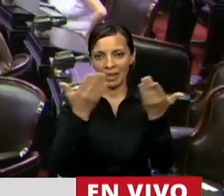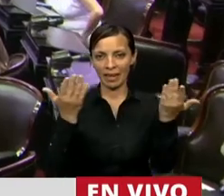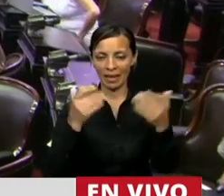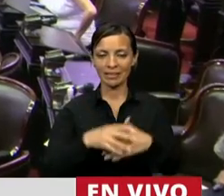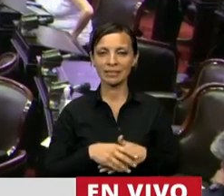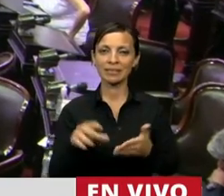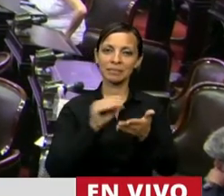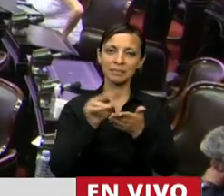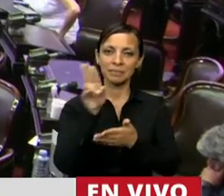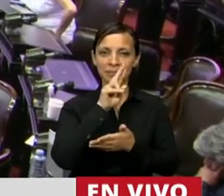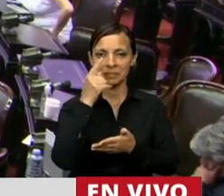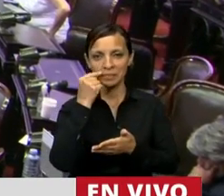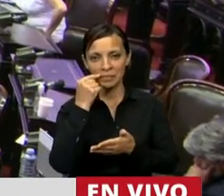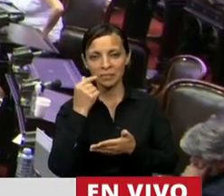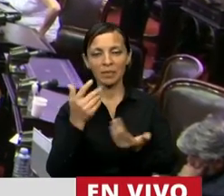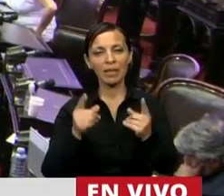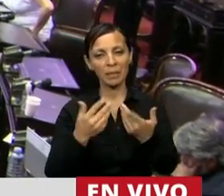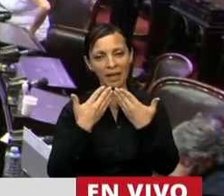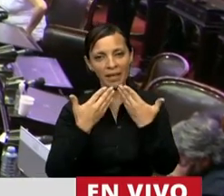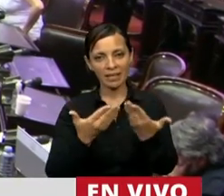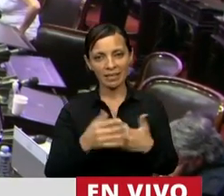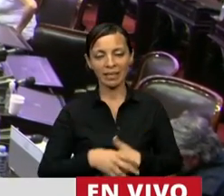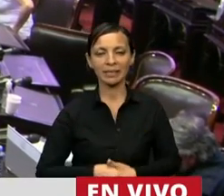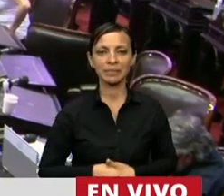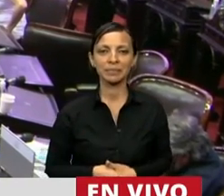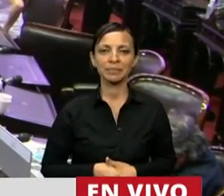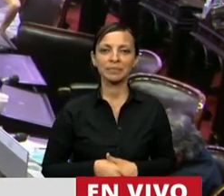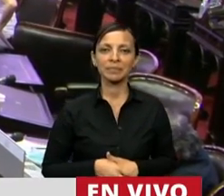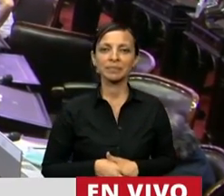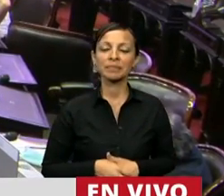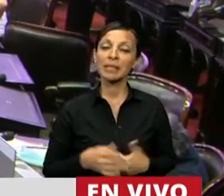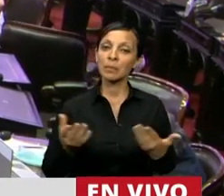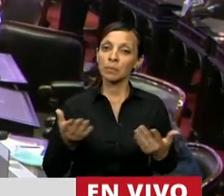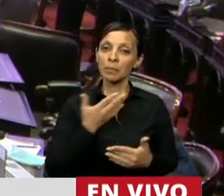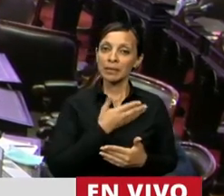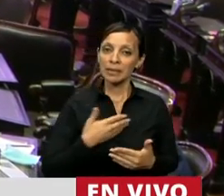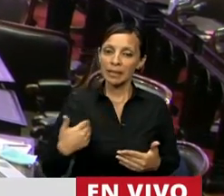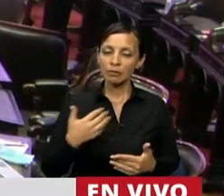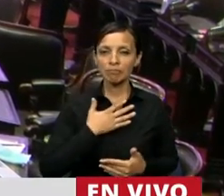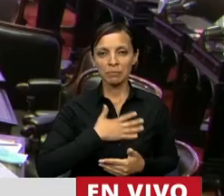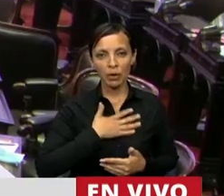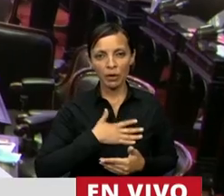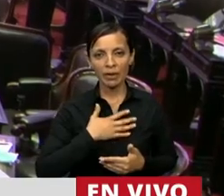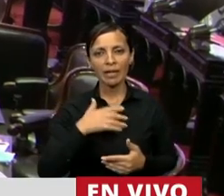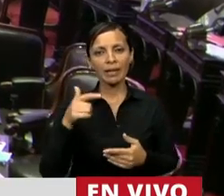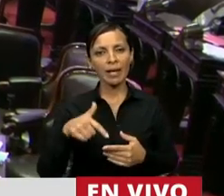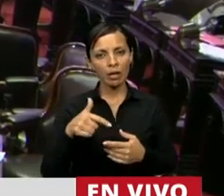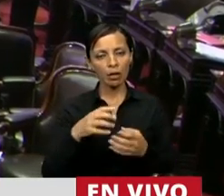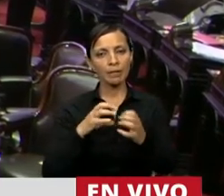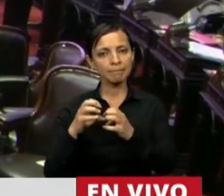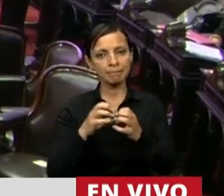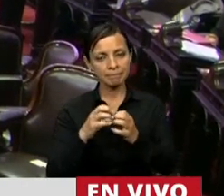Empreados y empiadas, y danle las gracias. Señor presidente, se leen que estemos dictaminados.